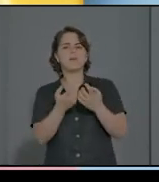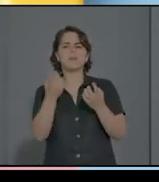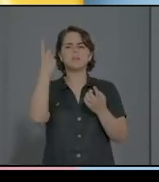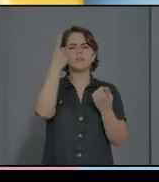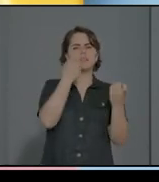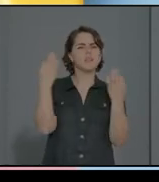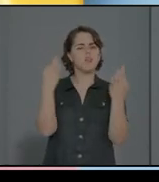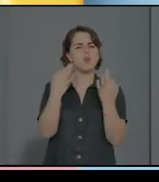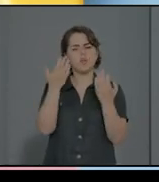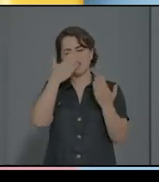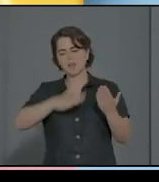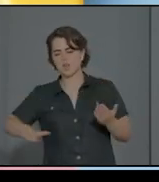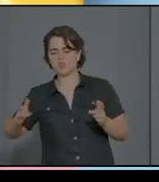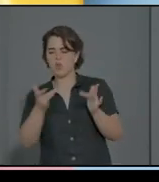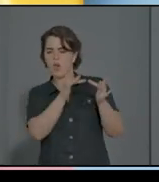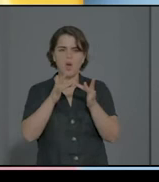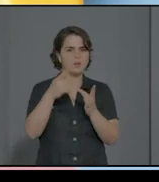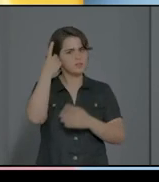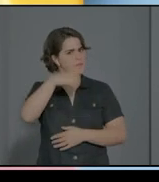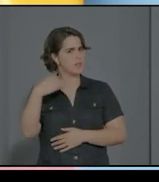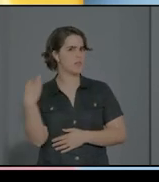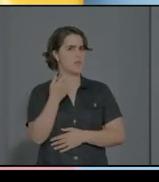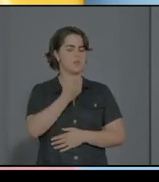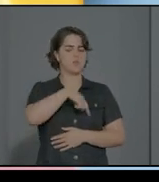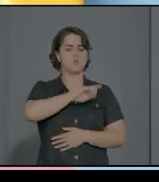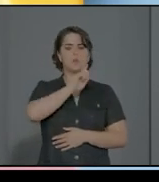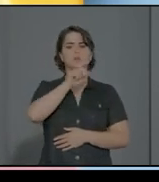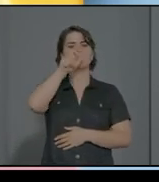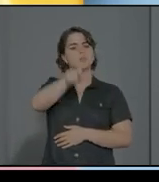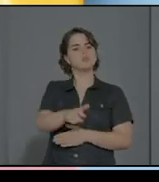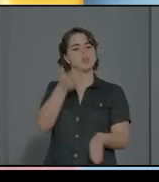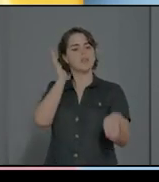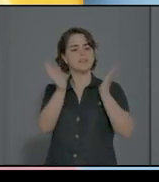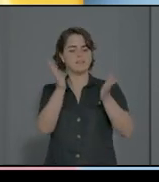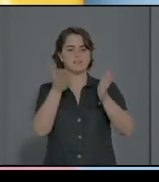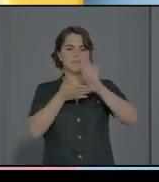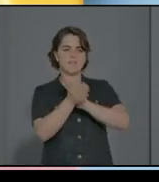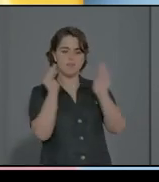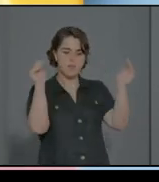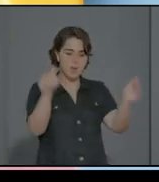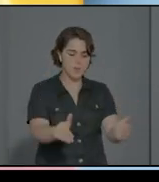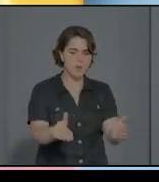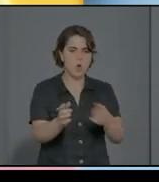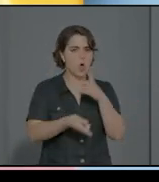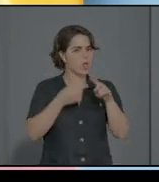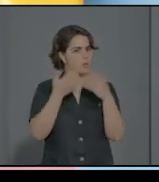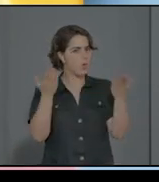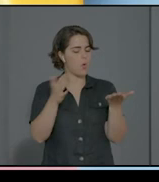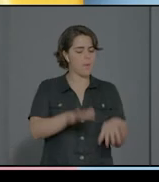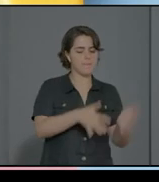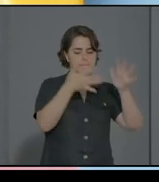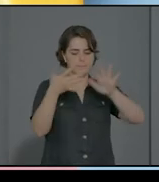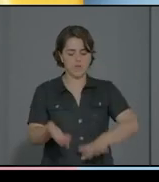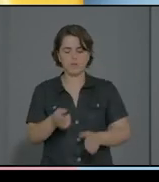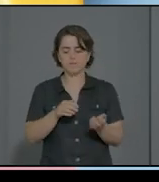rehabilitadores que tienen que intervenir inicialmente para poner en marcha, digamos, una trayectoria para saber cómo realizar